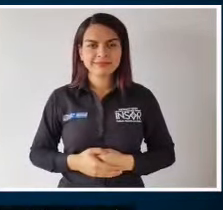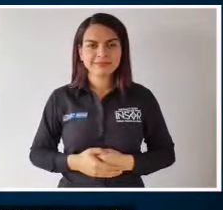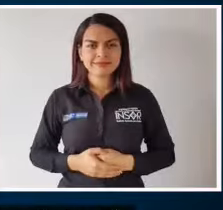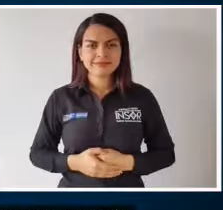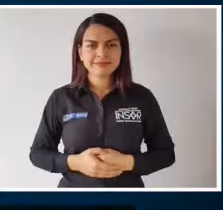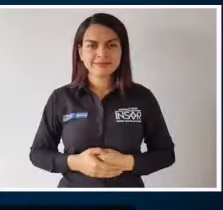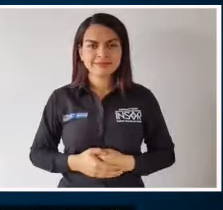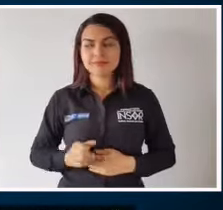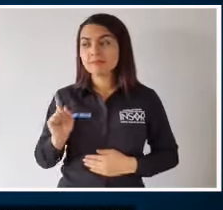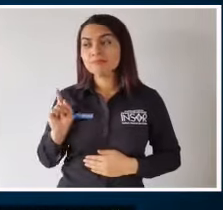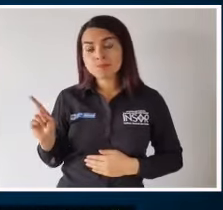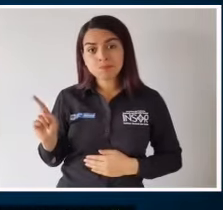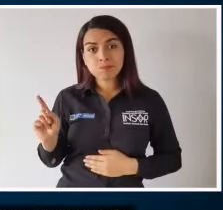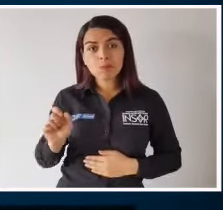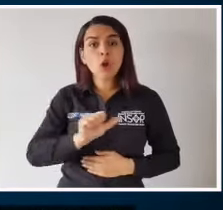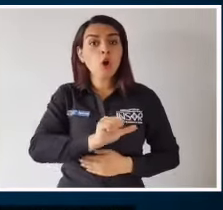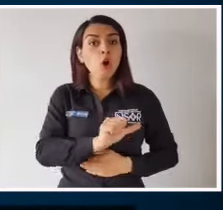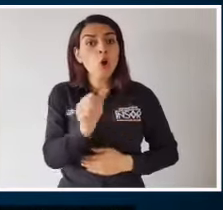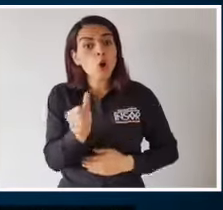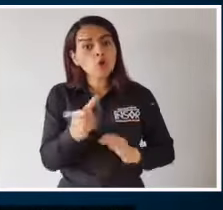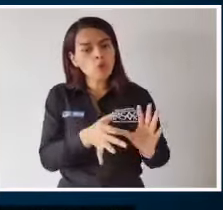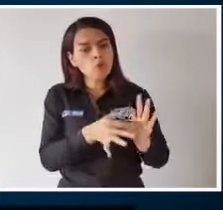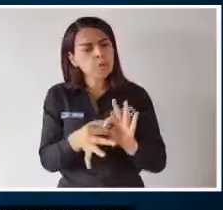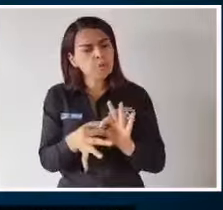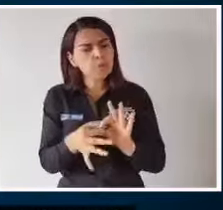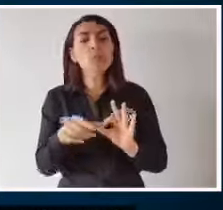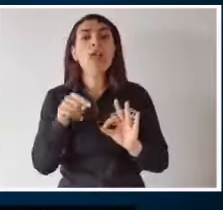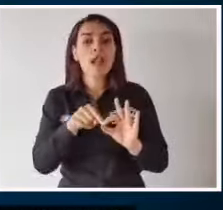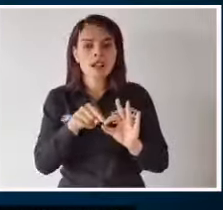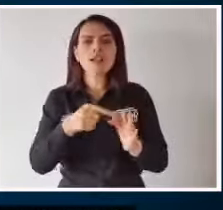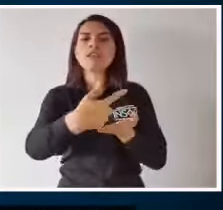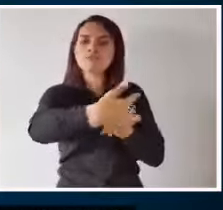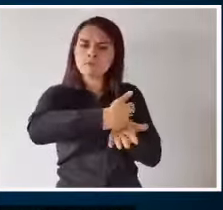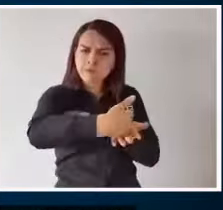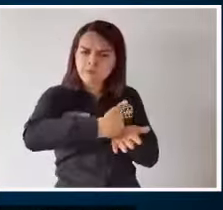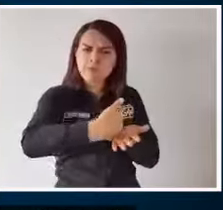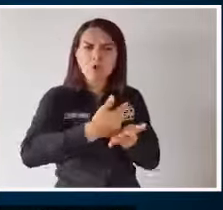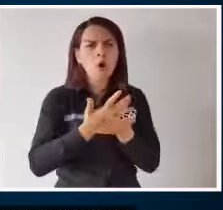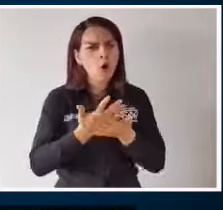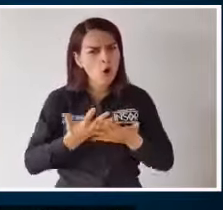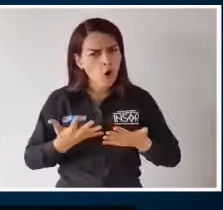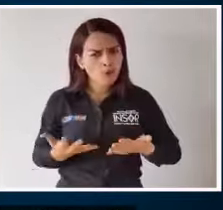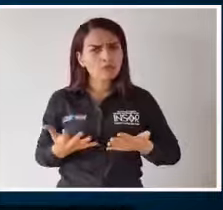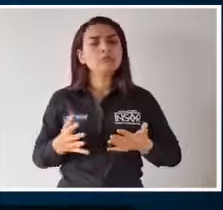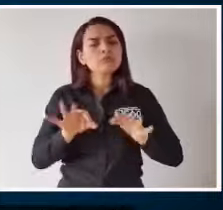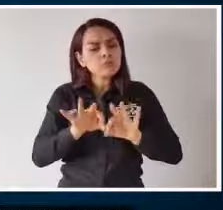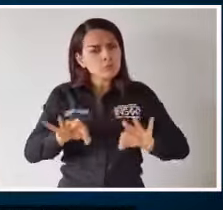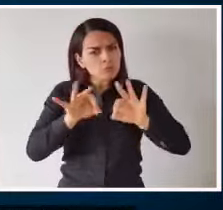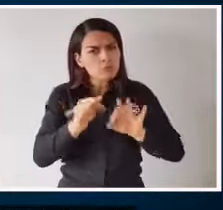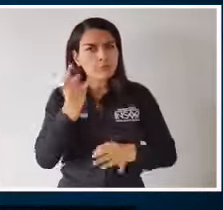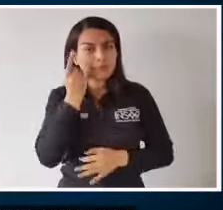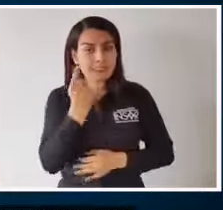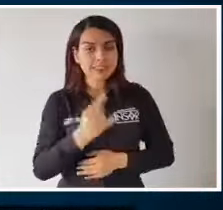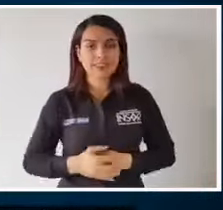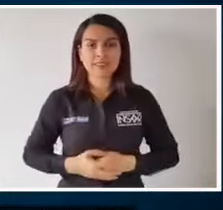En otros enlaces, encuentras recomendaciones de prevención y otros temas de interés.